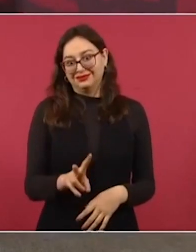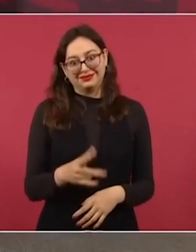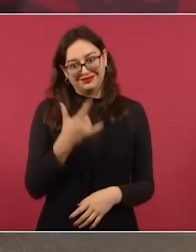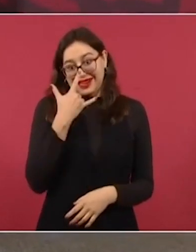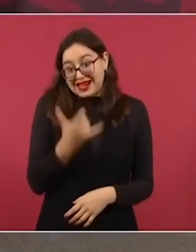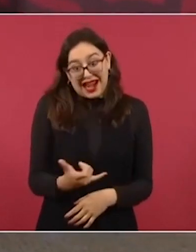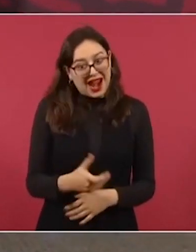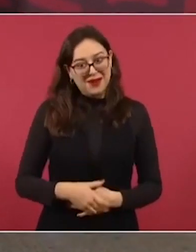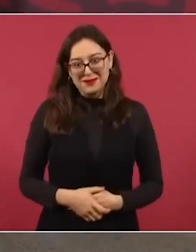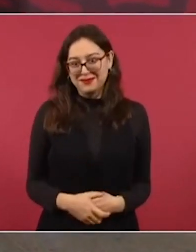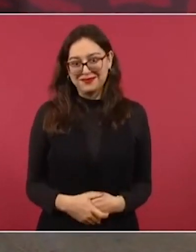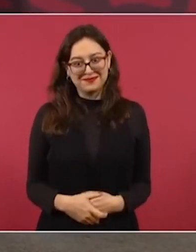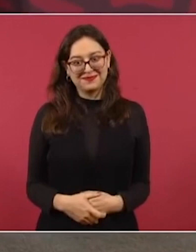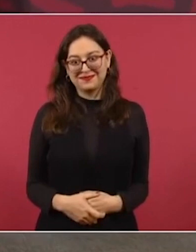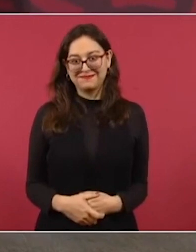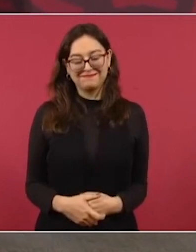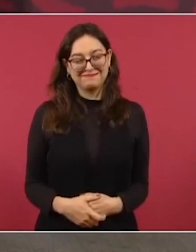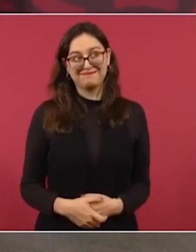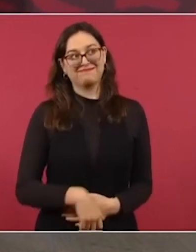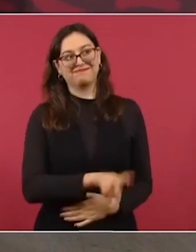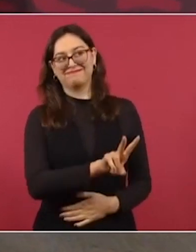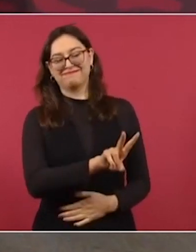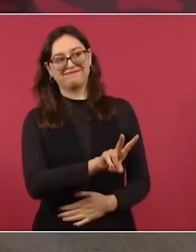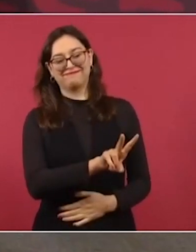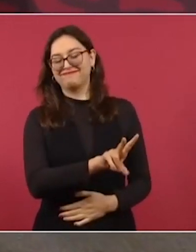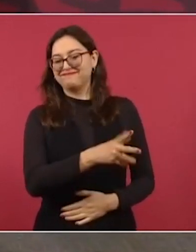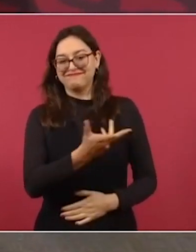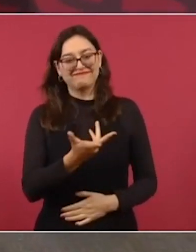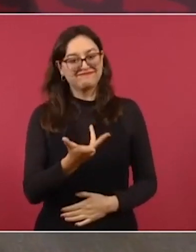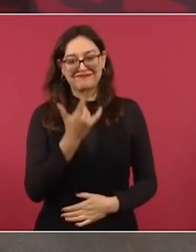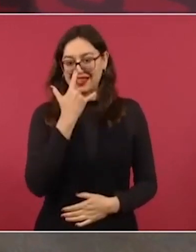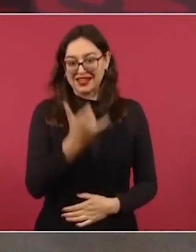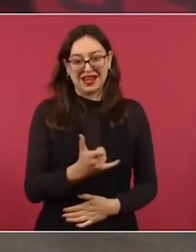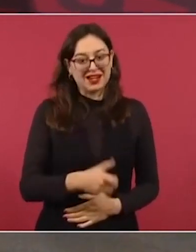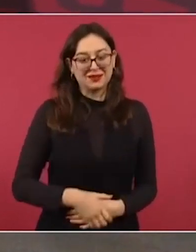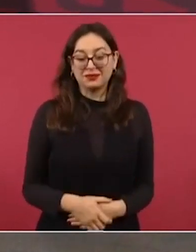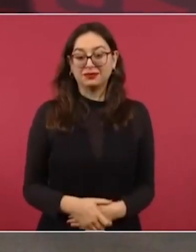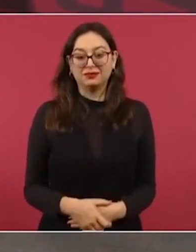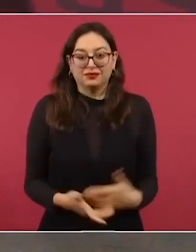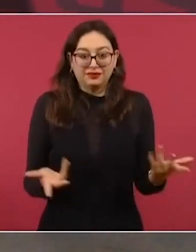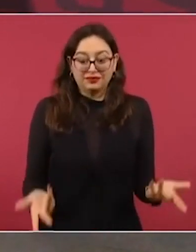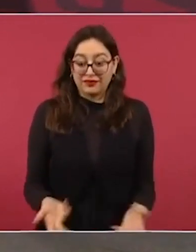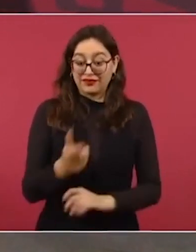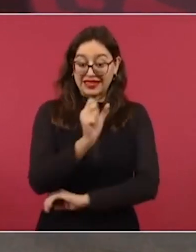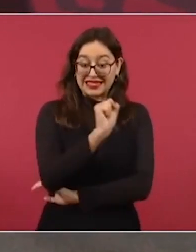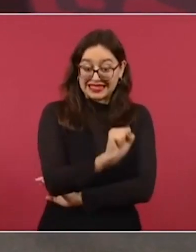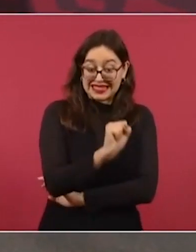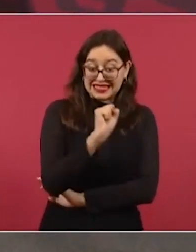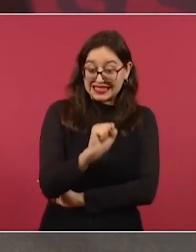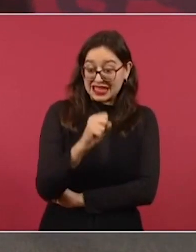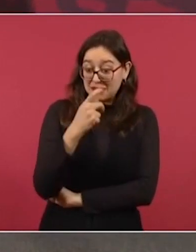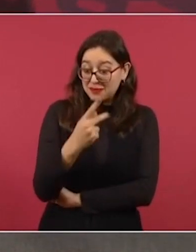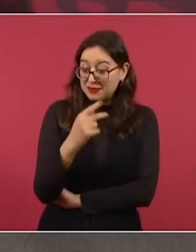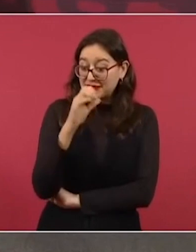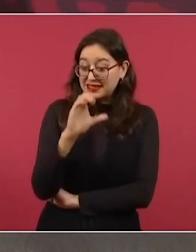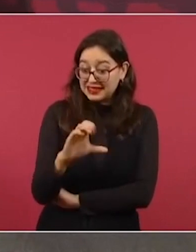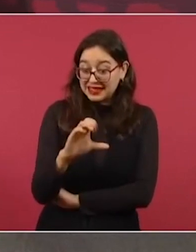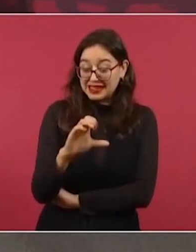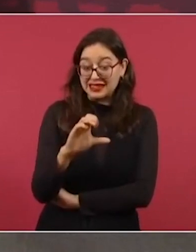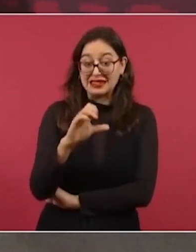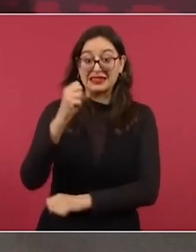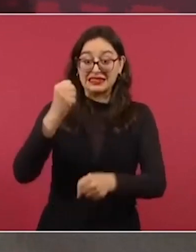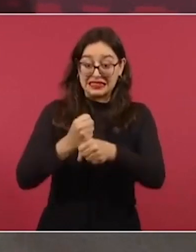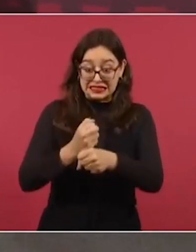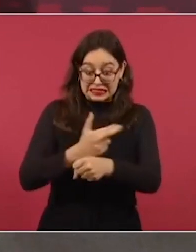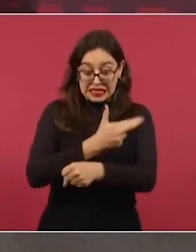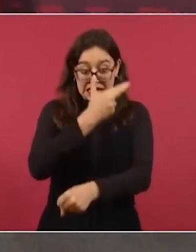es que no es posible que al secretario de Seguridad Pública se